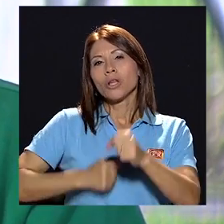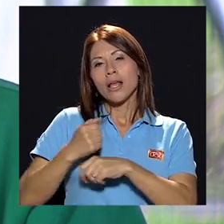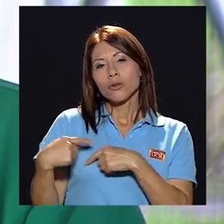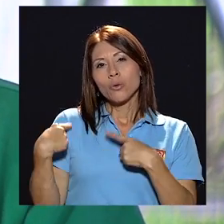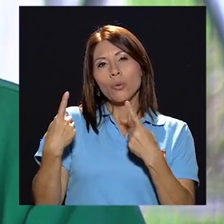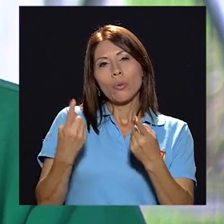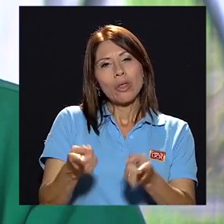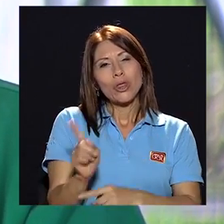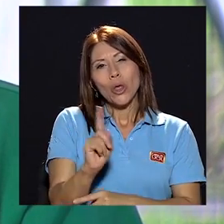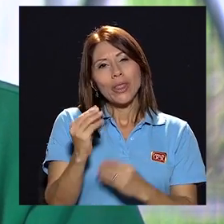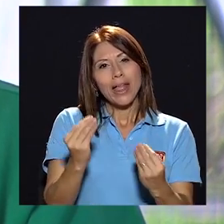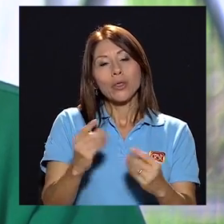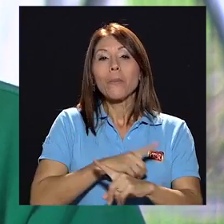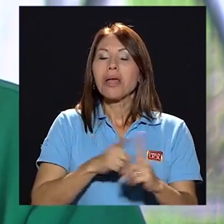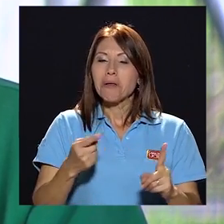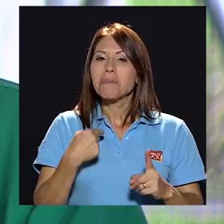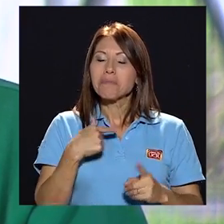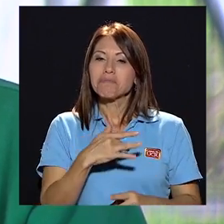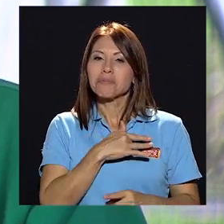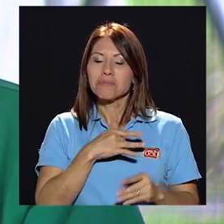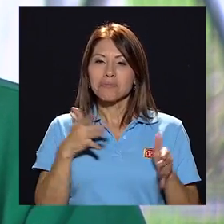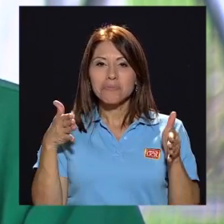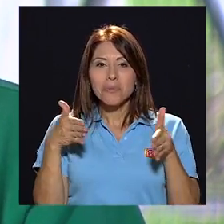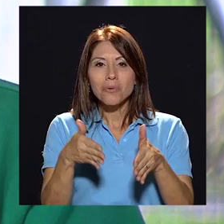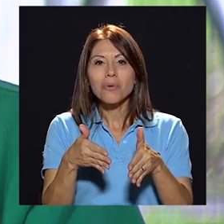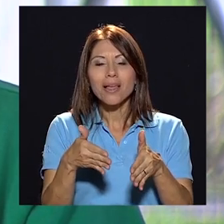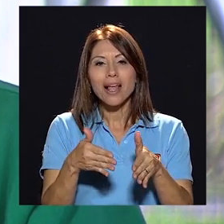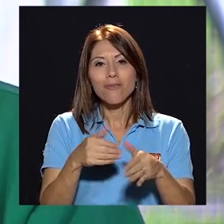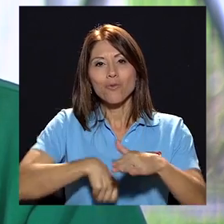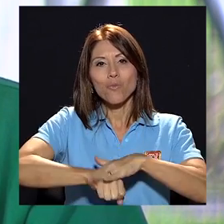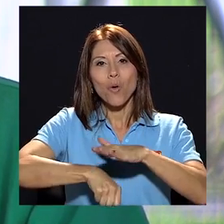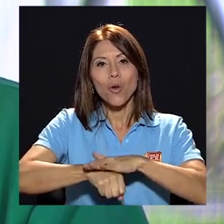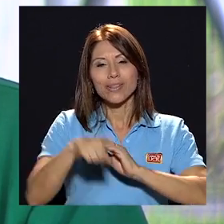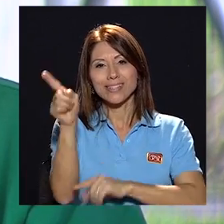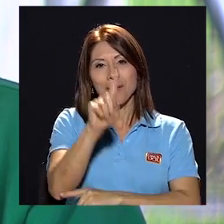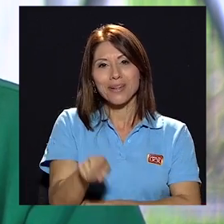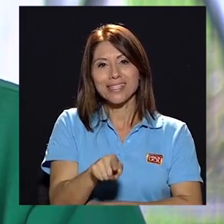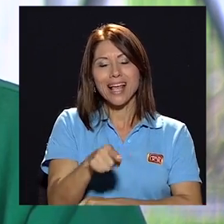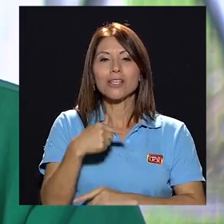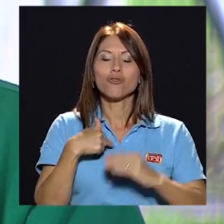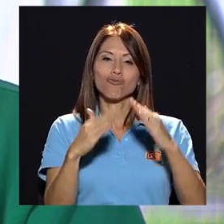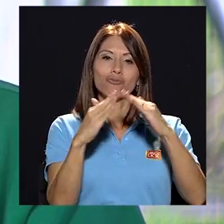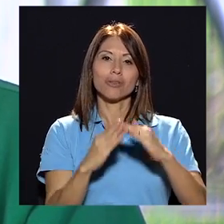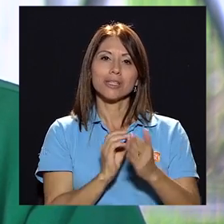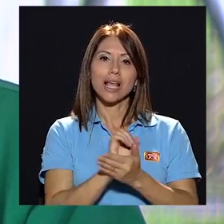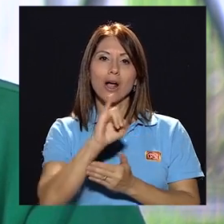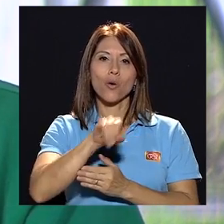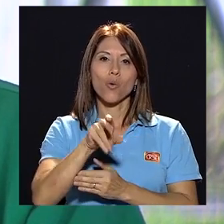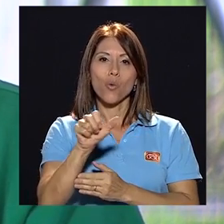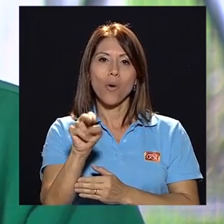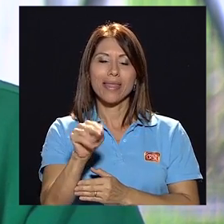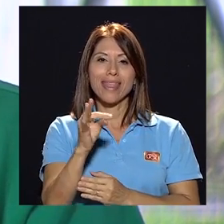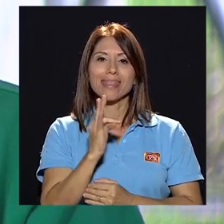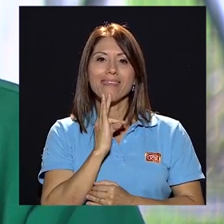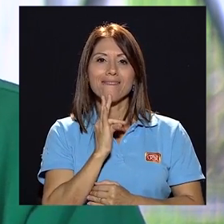paso de los años ya no tanto, pero el fútbol, soy aficionado al Deportivo Zapriza, vecino de San Juan de Tibás hace muchos años, y literalmente el